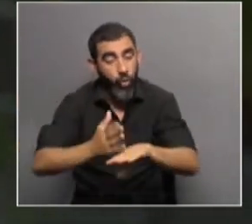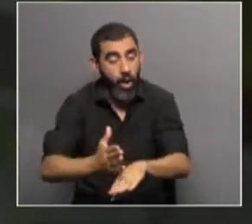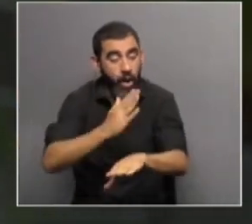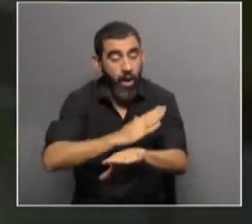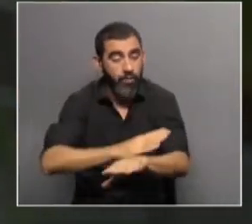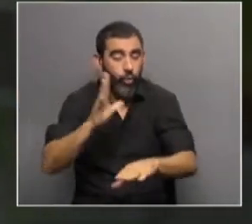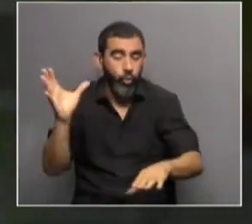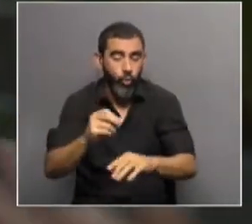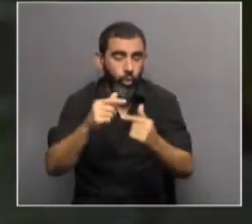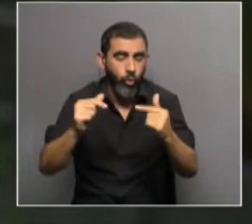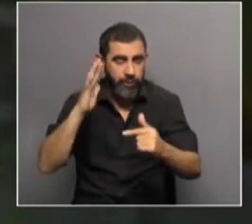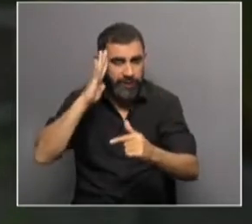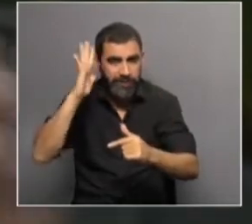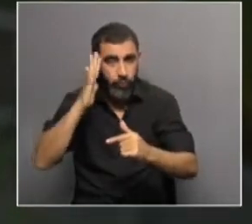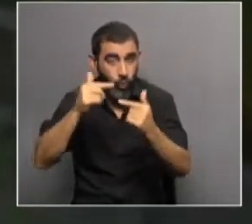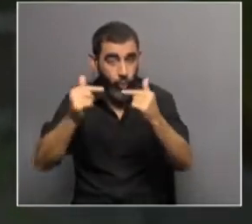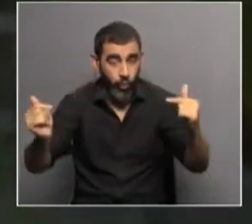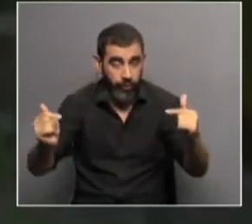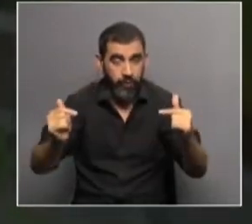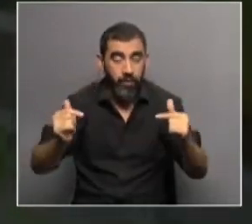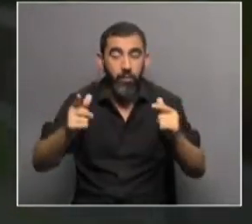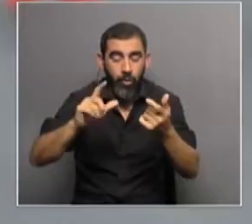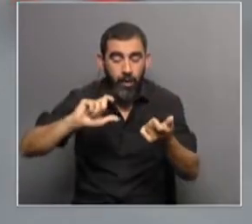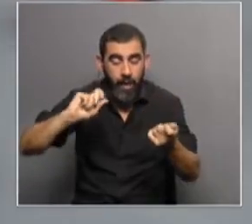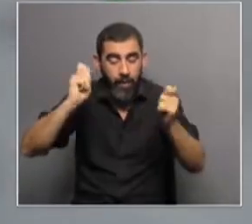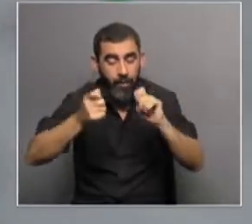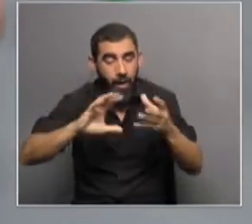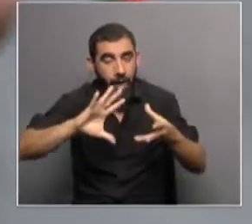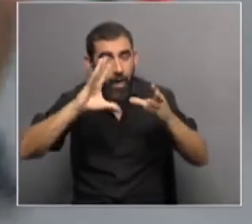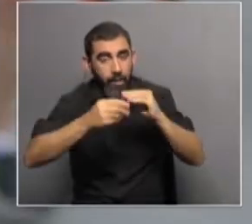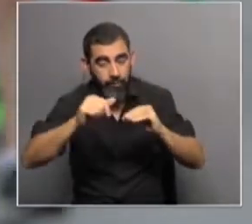todas las propiedades psicométricas de ese instrumento para nuestro medio.